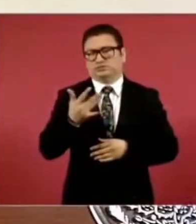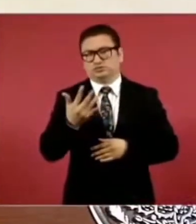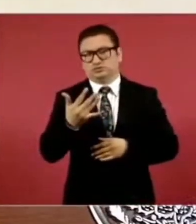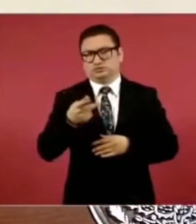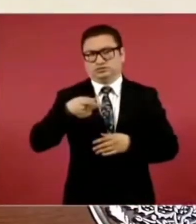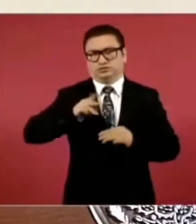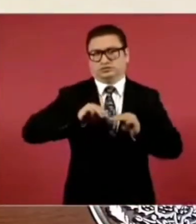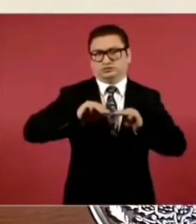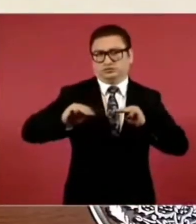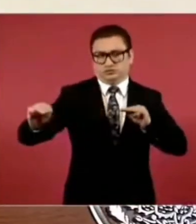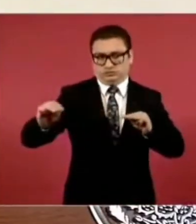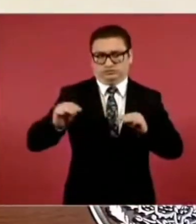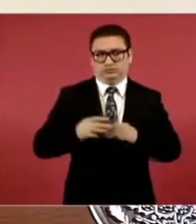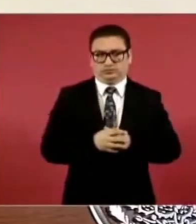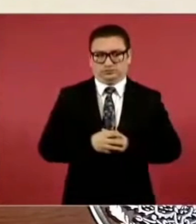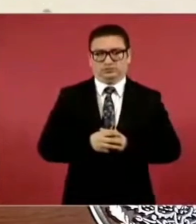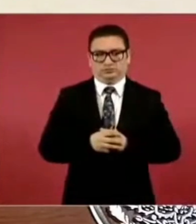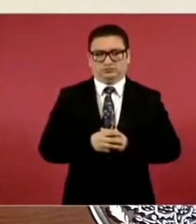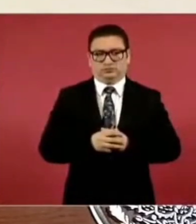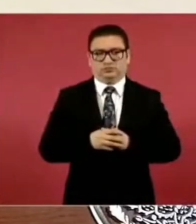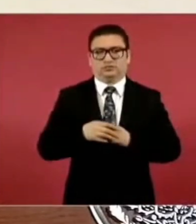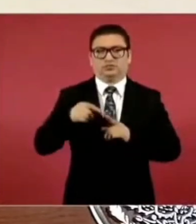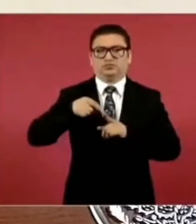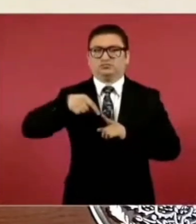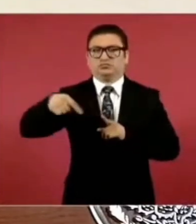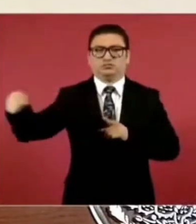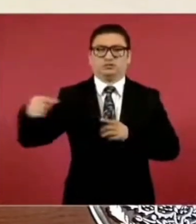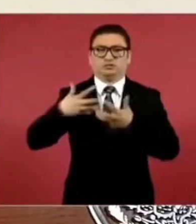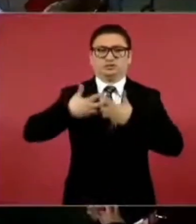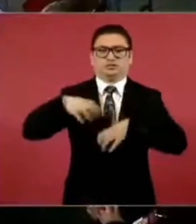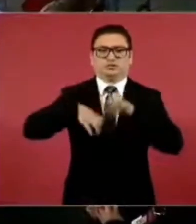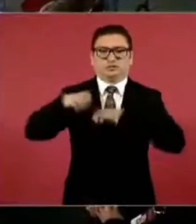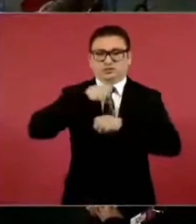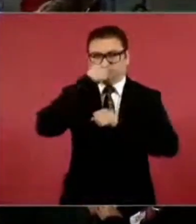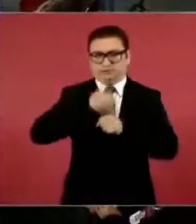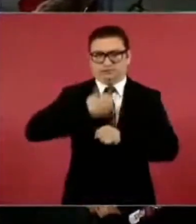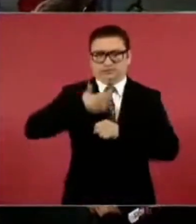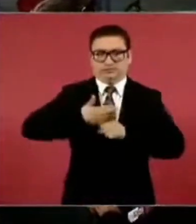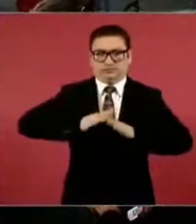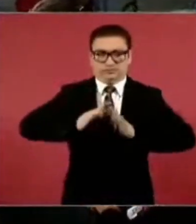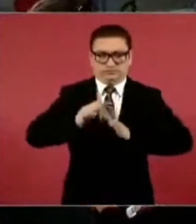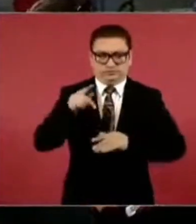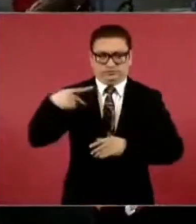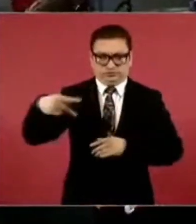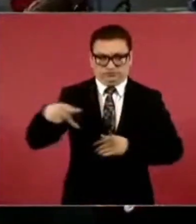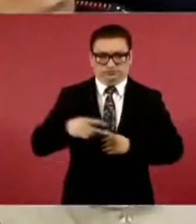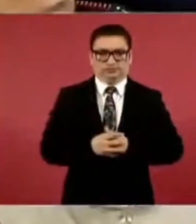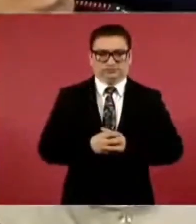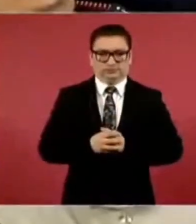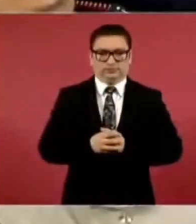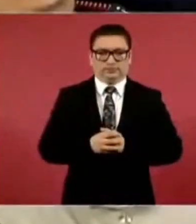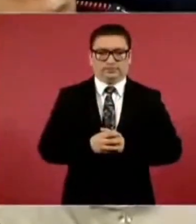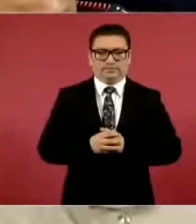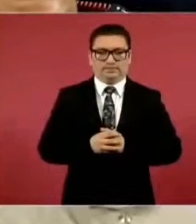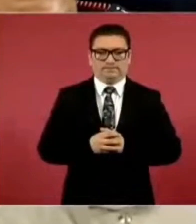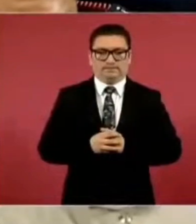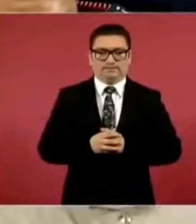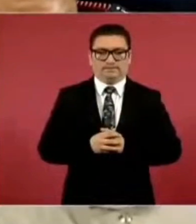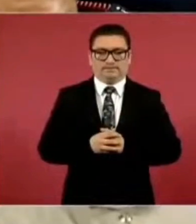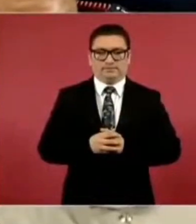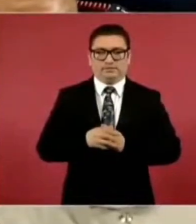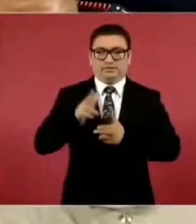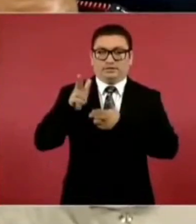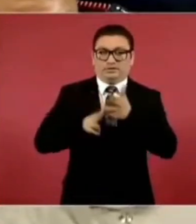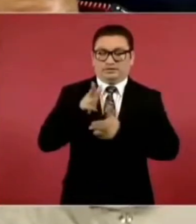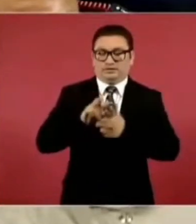kilómetros va a estar manejado por una empresa de la Secretaría de Defensa el tren